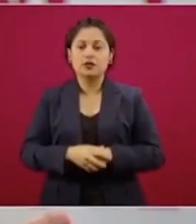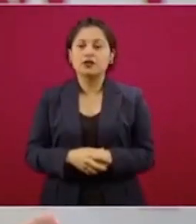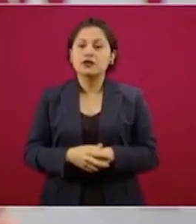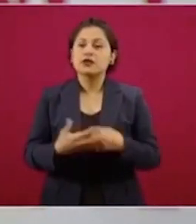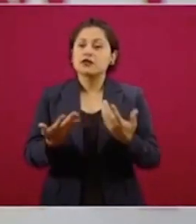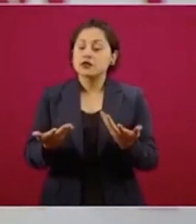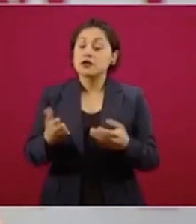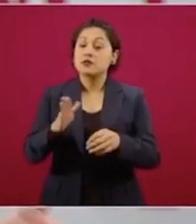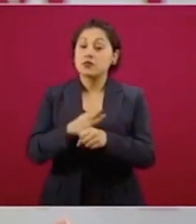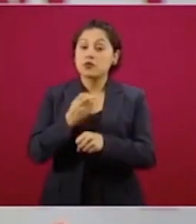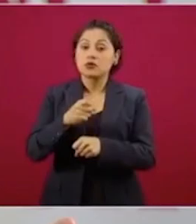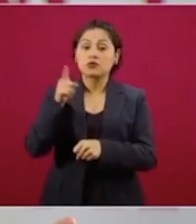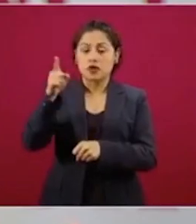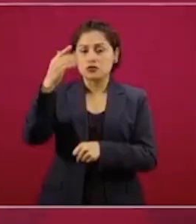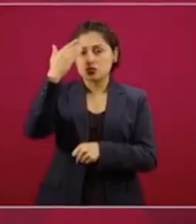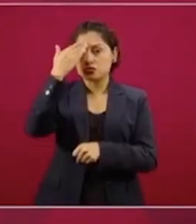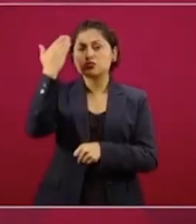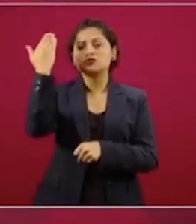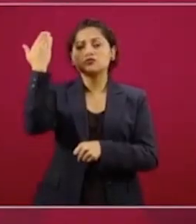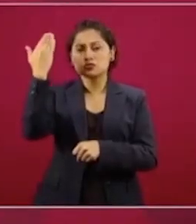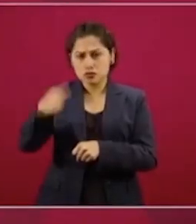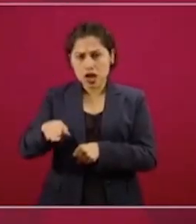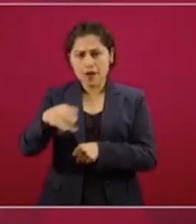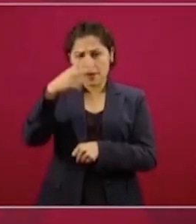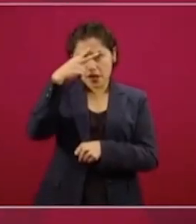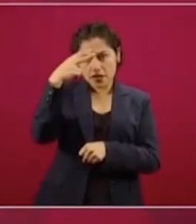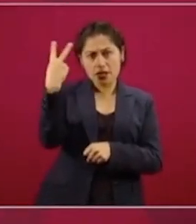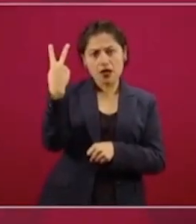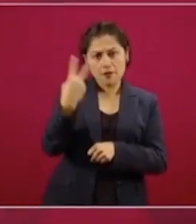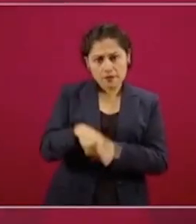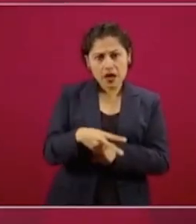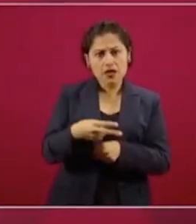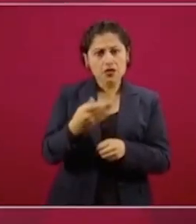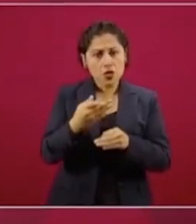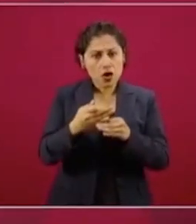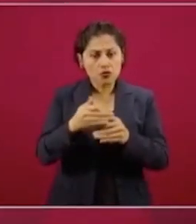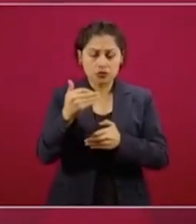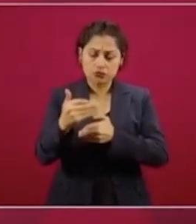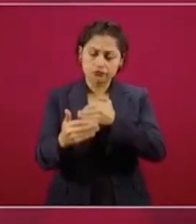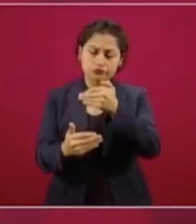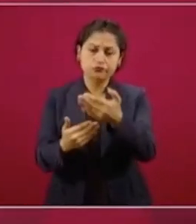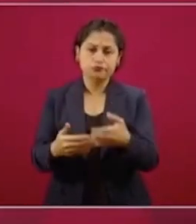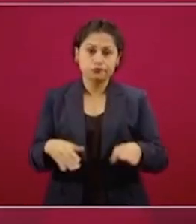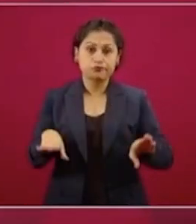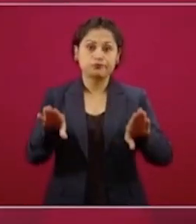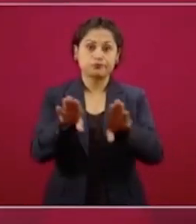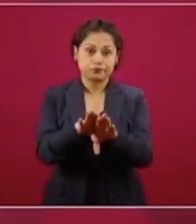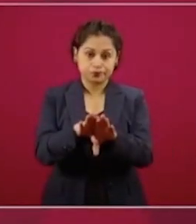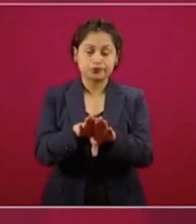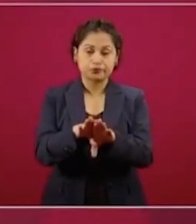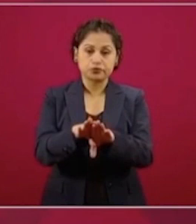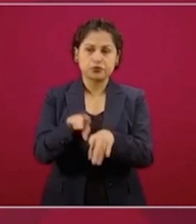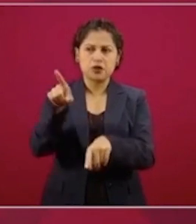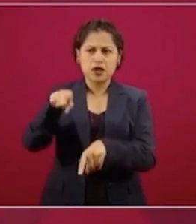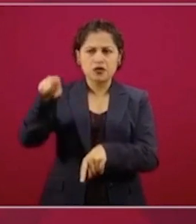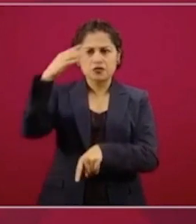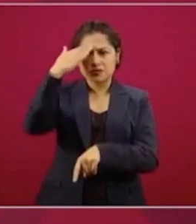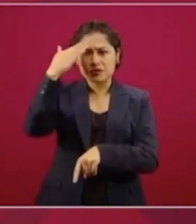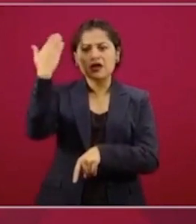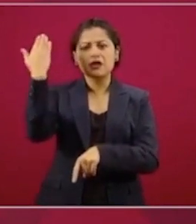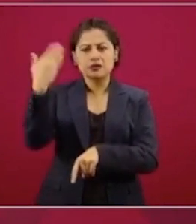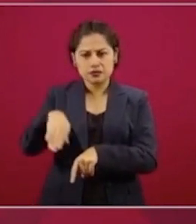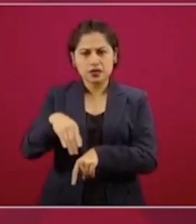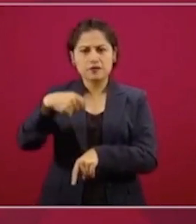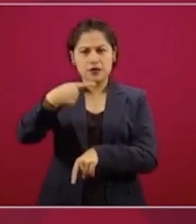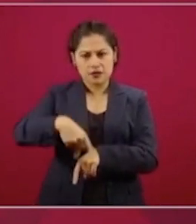siguiendo en tiempos tiene su propia dinámica y está determinado por el Consejo de Salubridad General, por las decisiones del señor